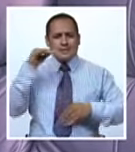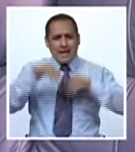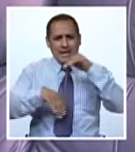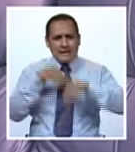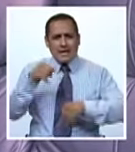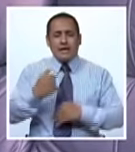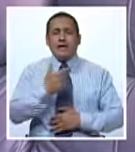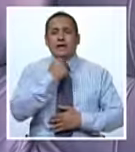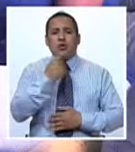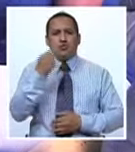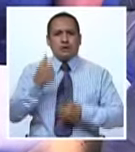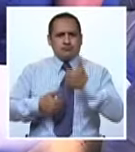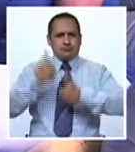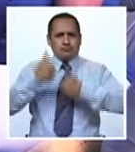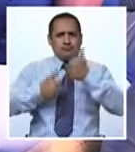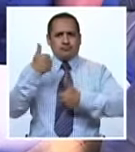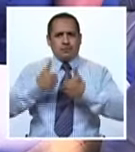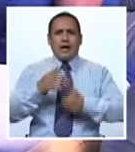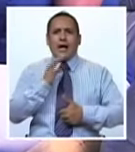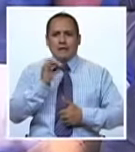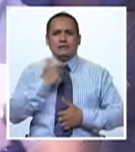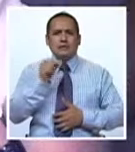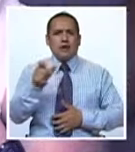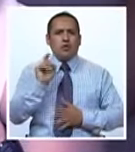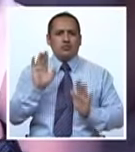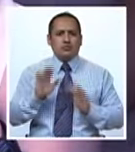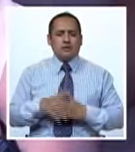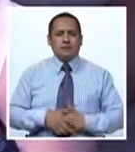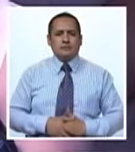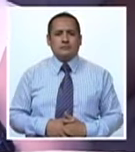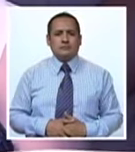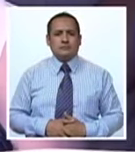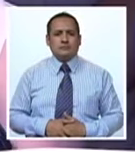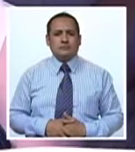nadar y le gusta competir. Él es una persona muy competitiva.